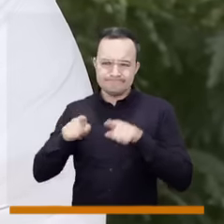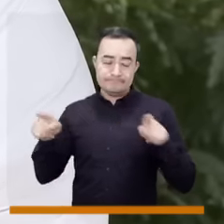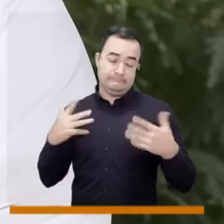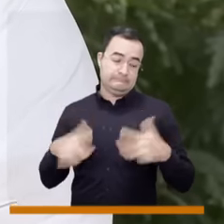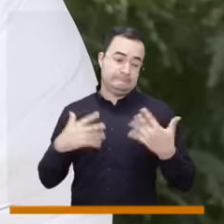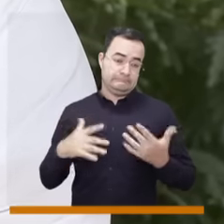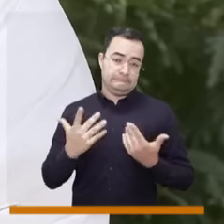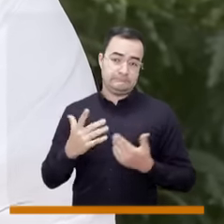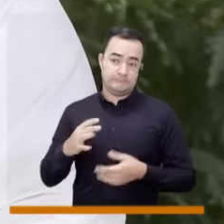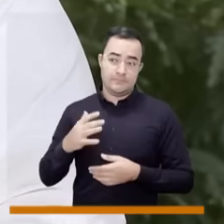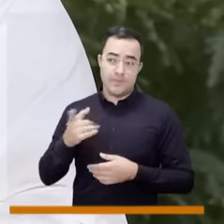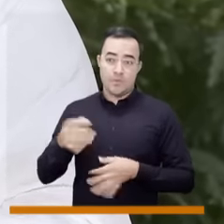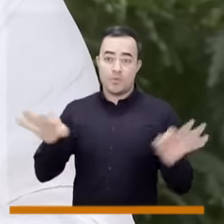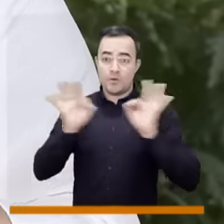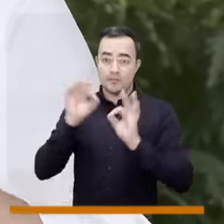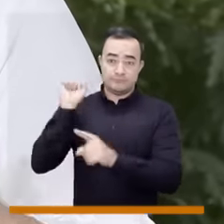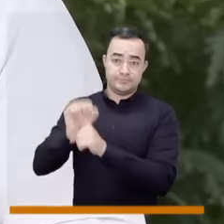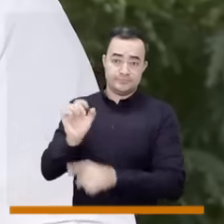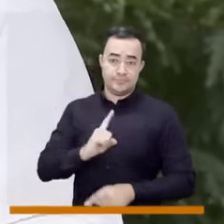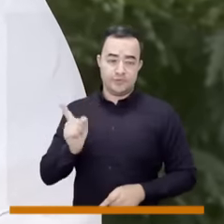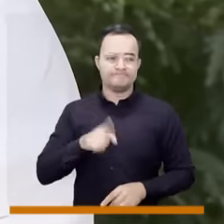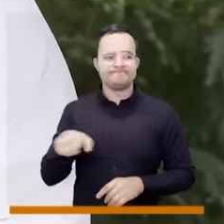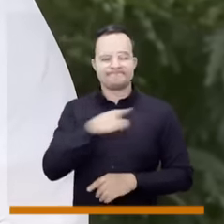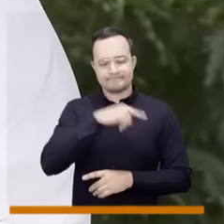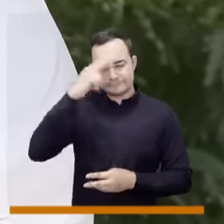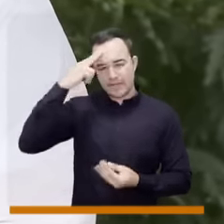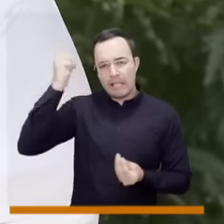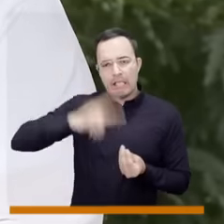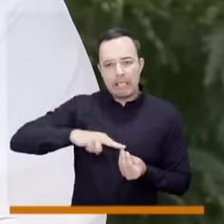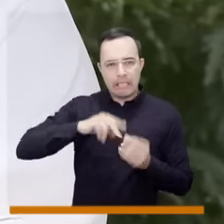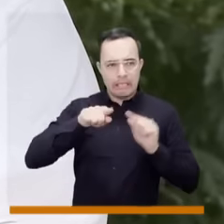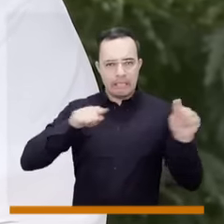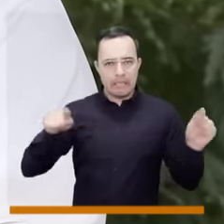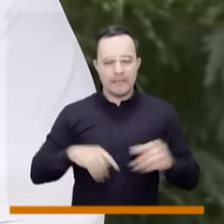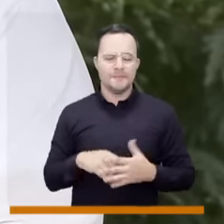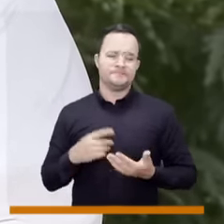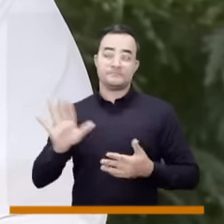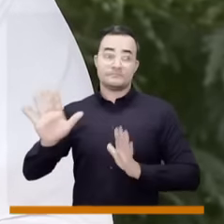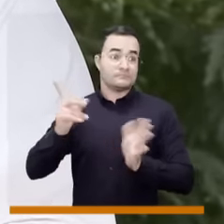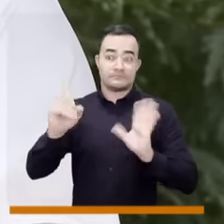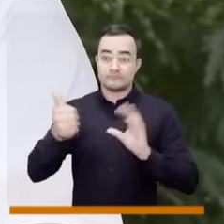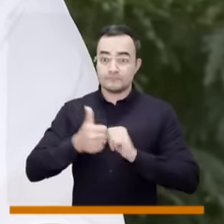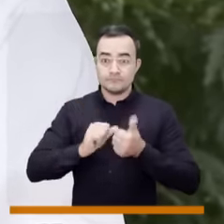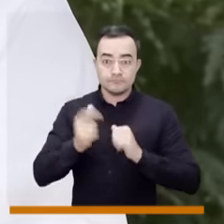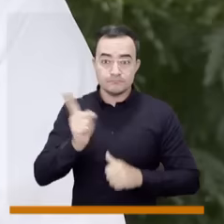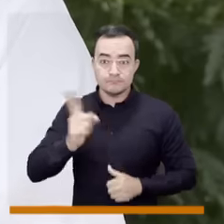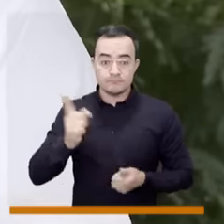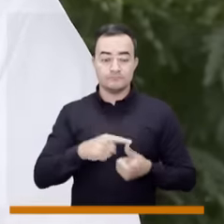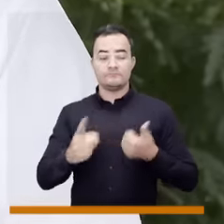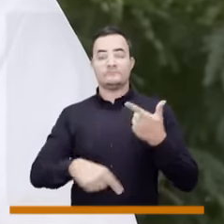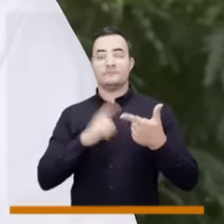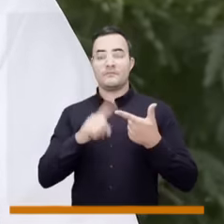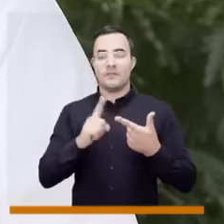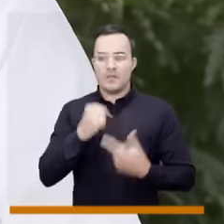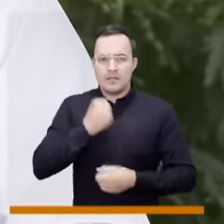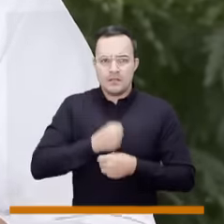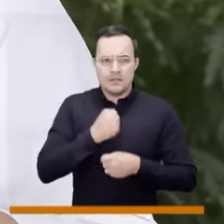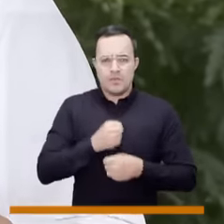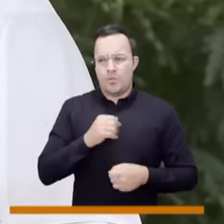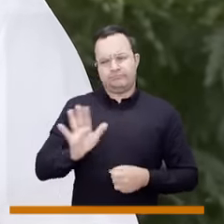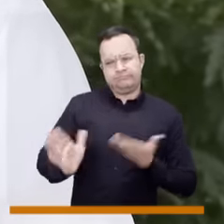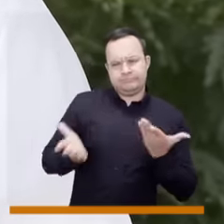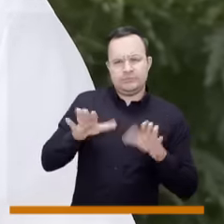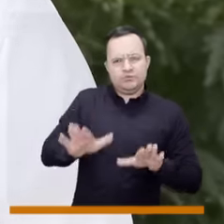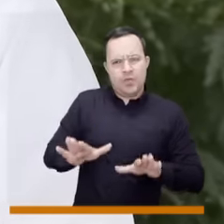importante y se ha generado alrededor de ellos muchos mitos, porque entonces en algunos casos dicen que no pueden hacer ejercicio,